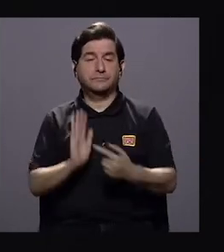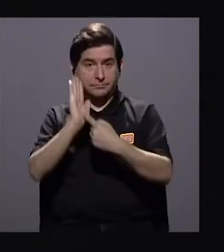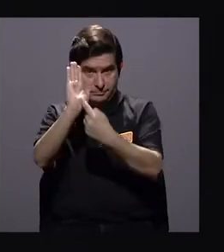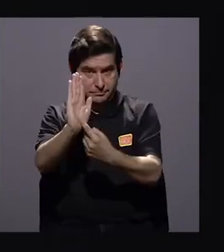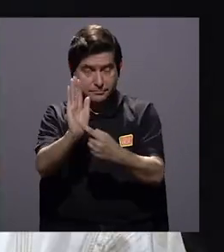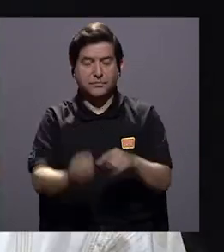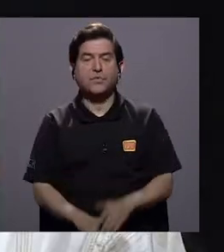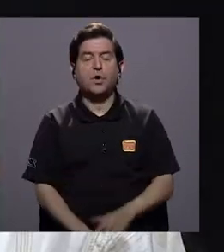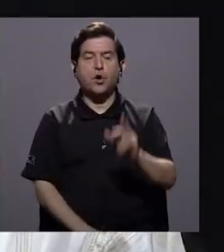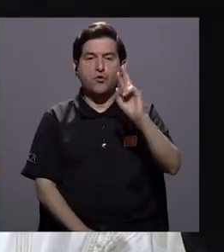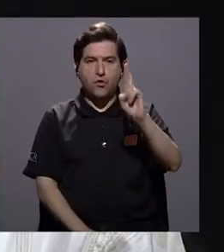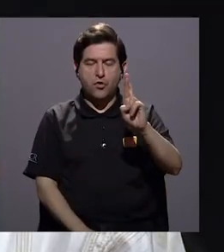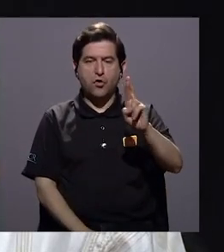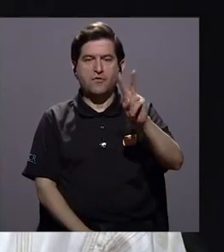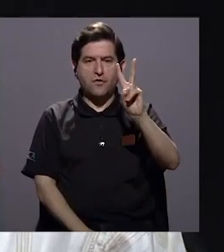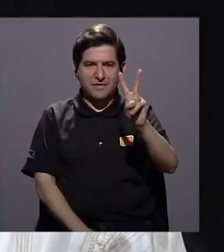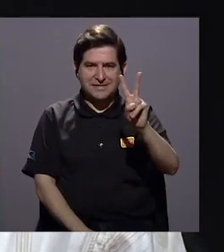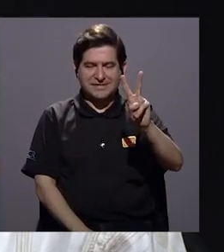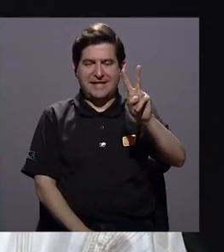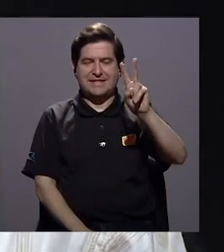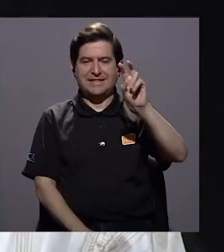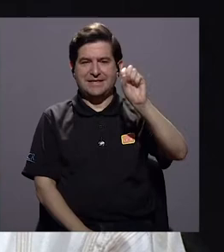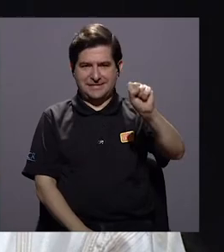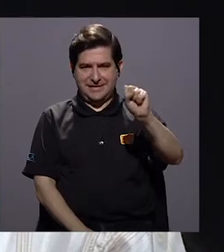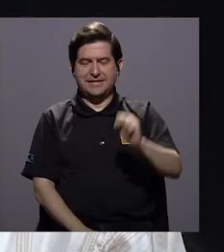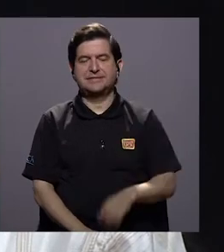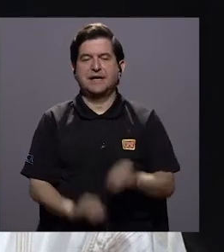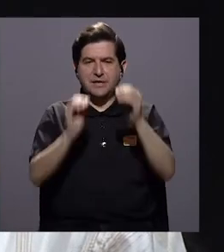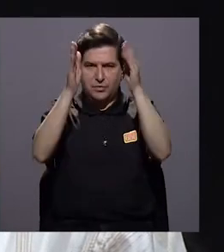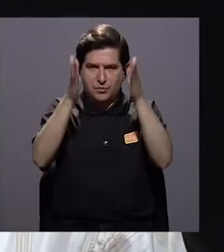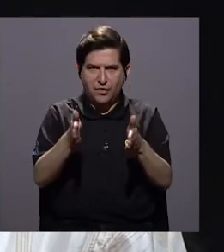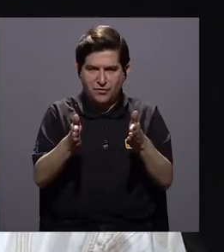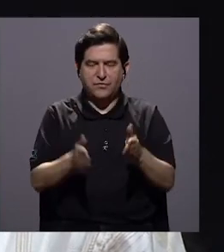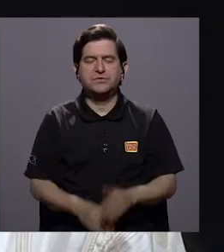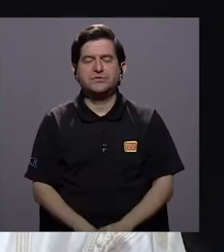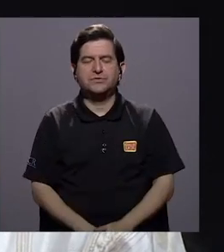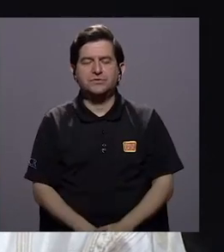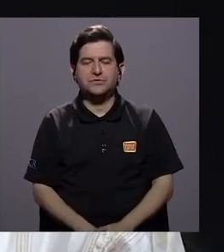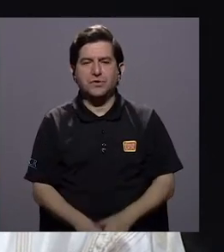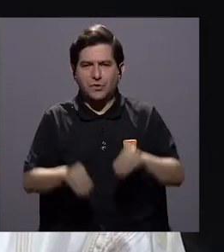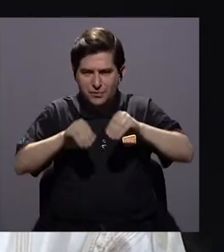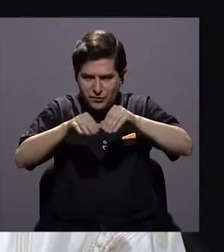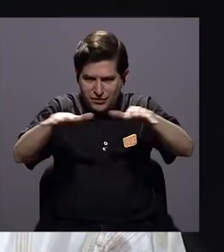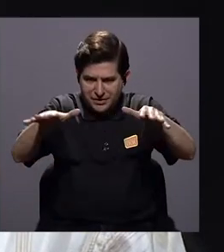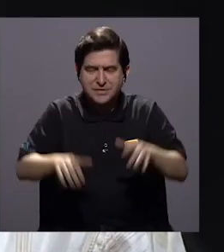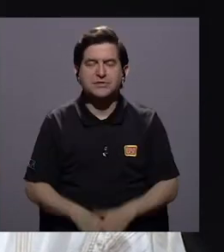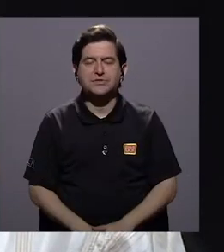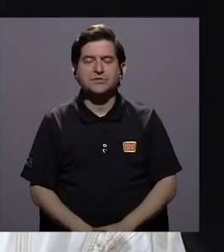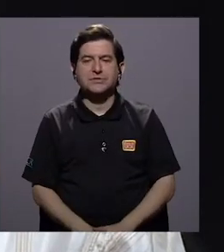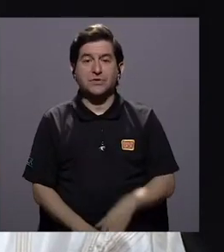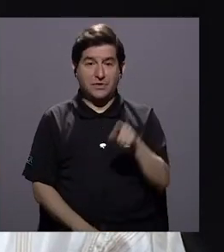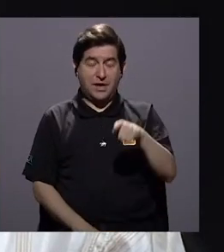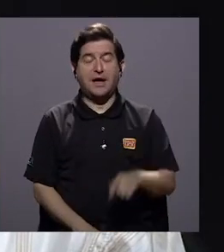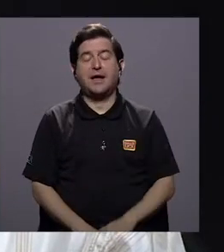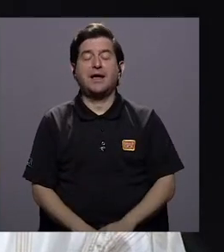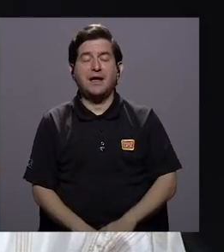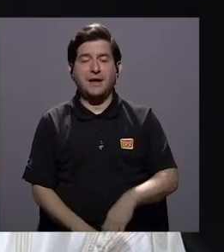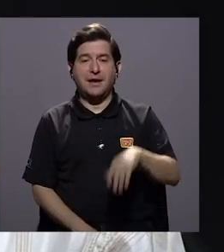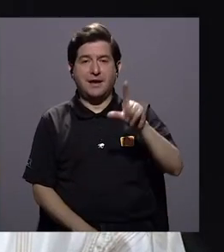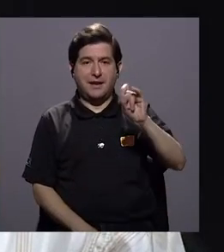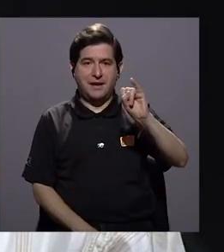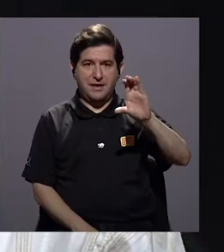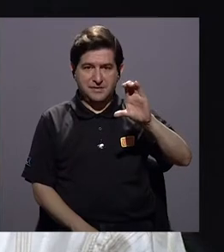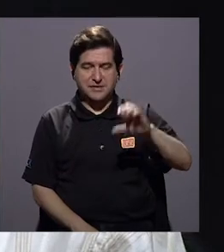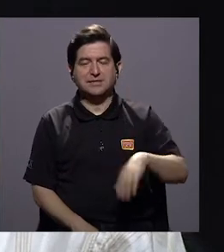Les presento a don Rodolfo Vicente Salazar, académico extensionista, licenciado en Derecho, máster en Derechos